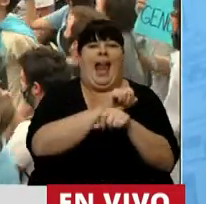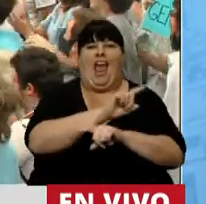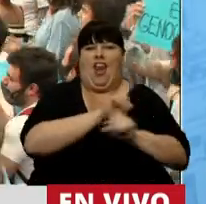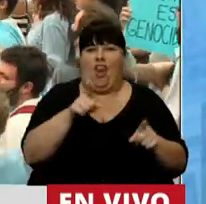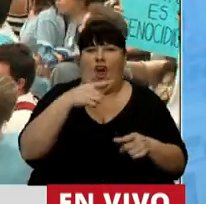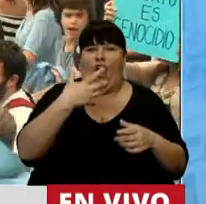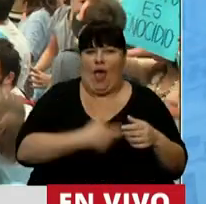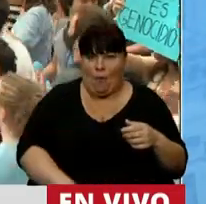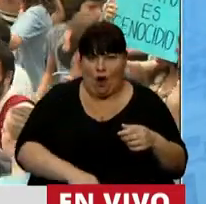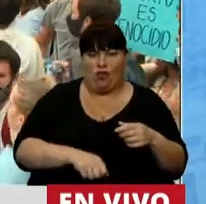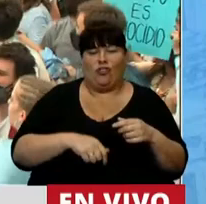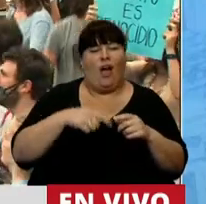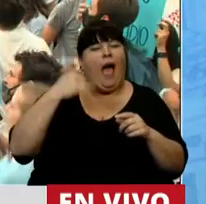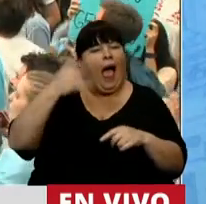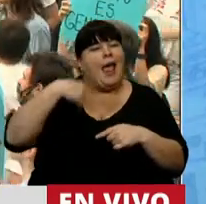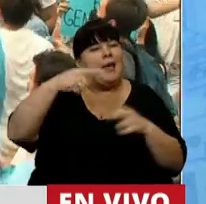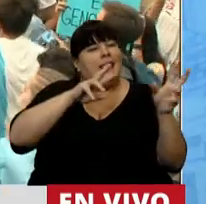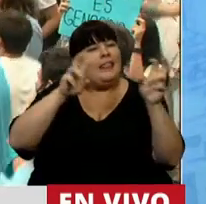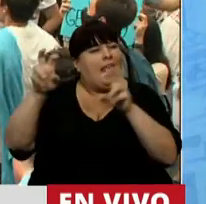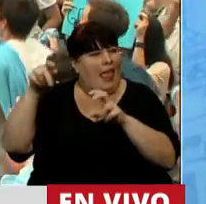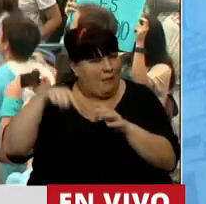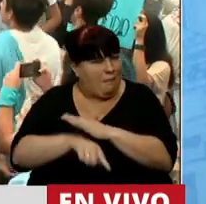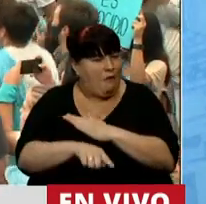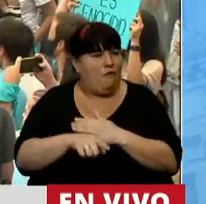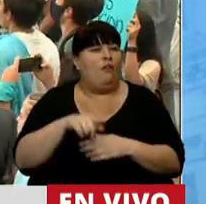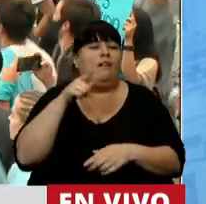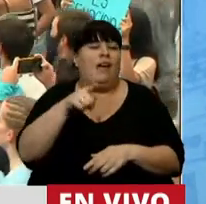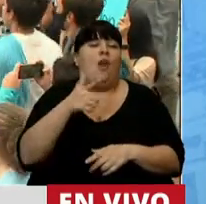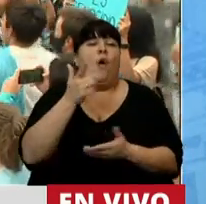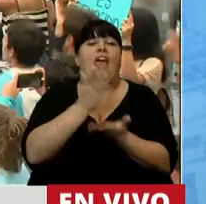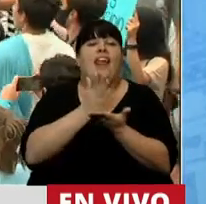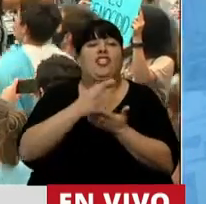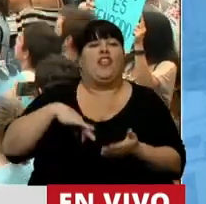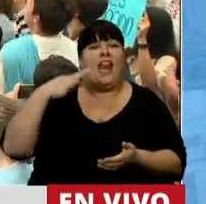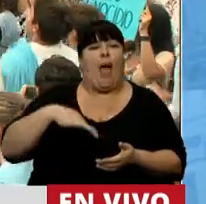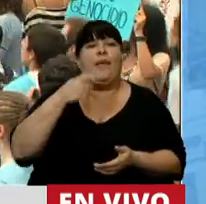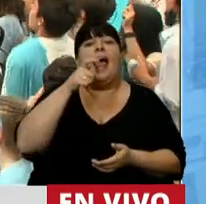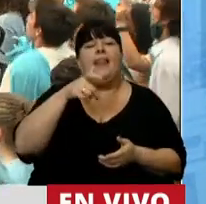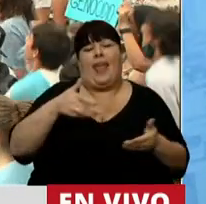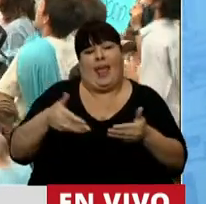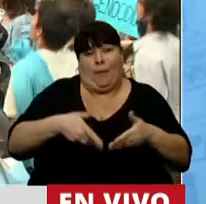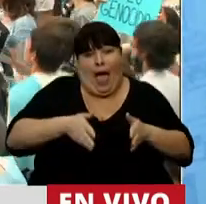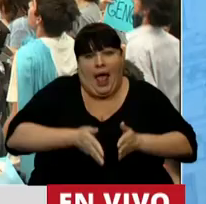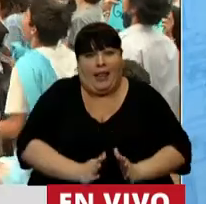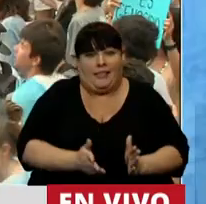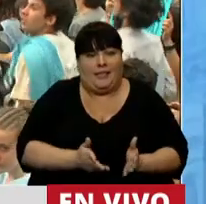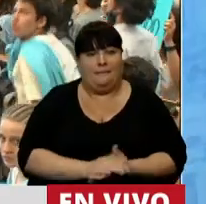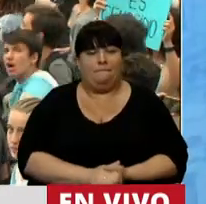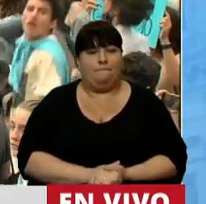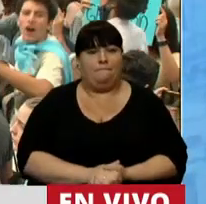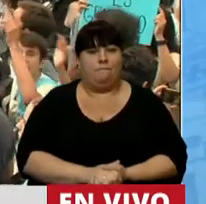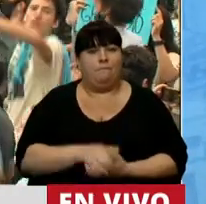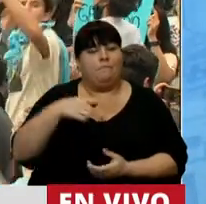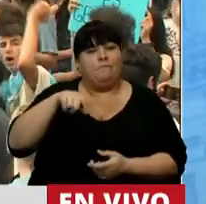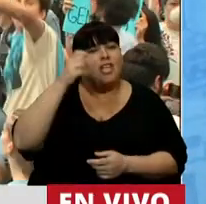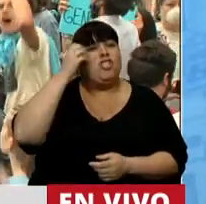aborto y avanza más allá, lesiona el derecho a la vida de la persona por nacer. Lo que